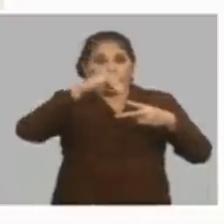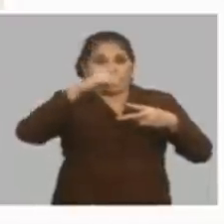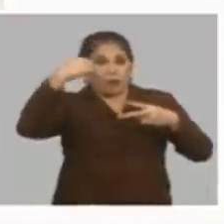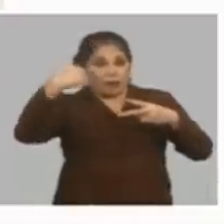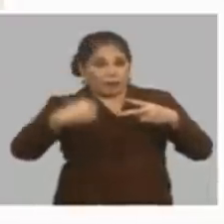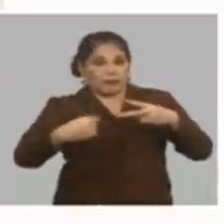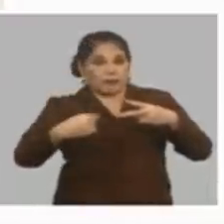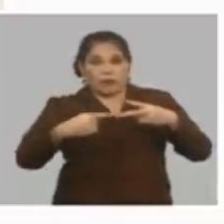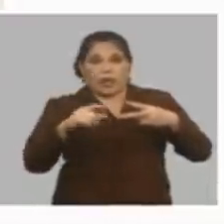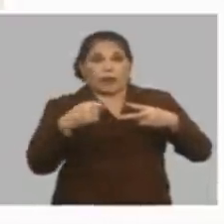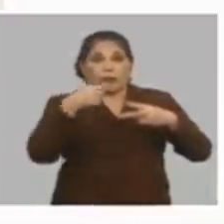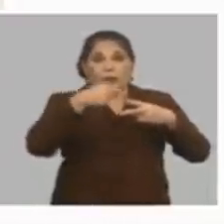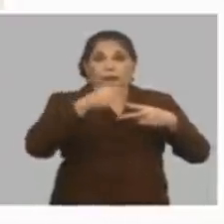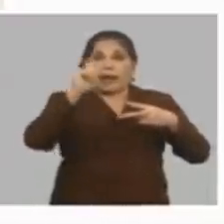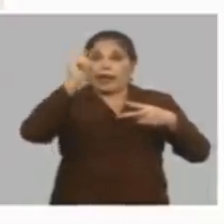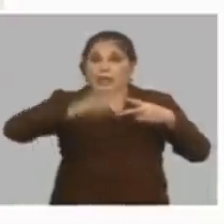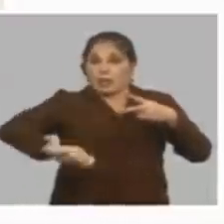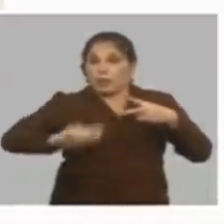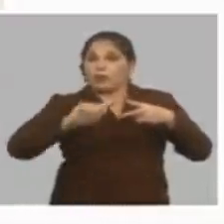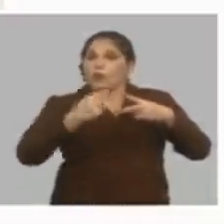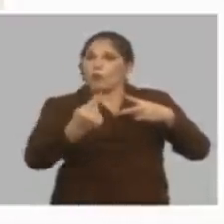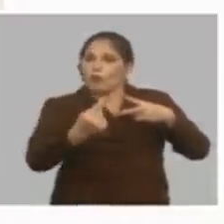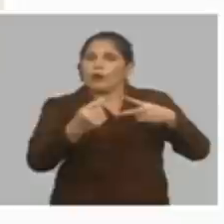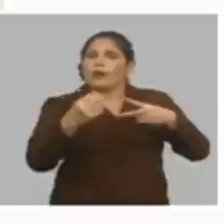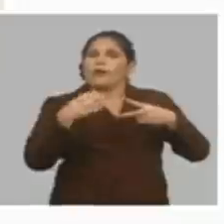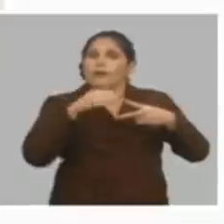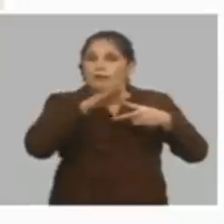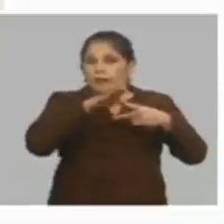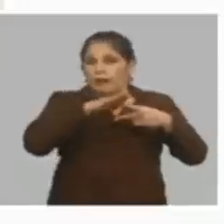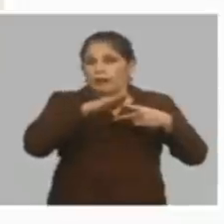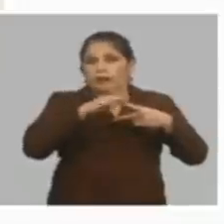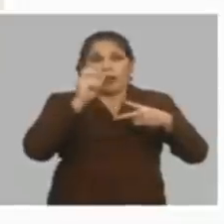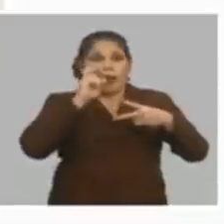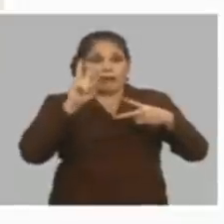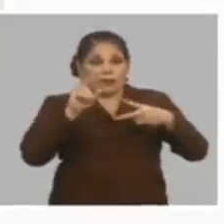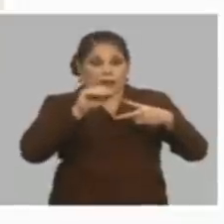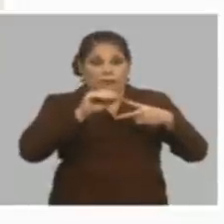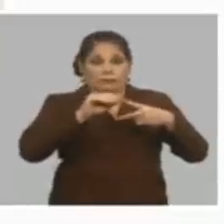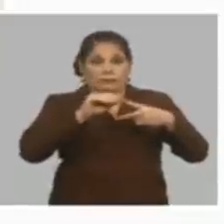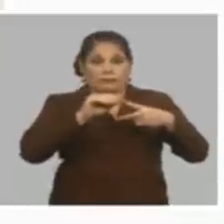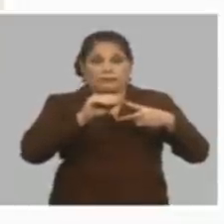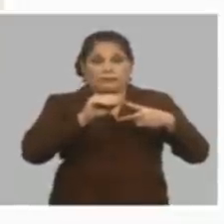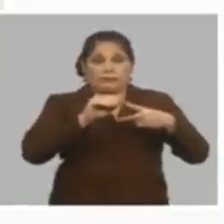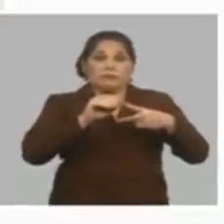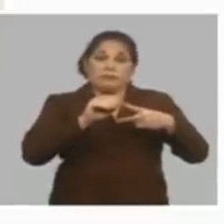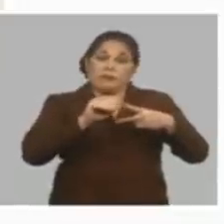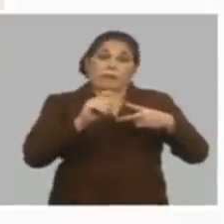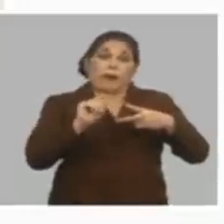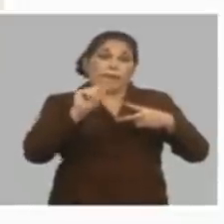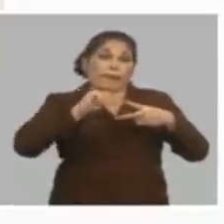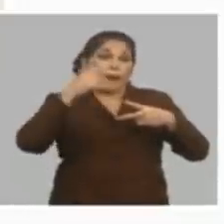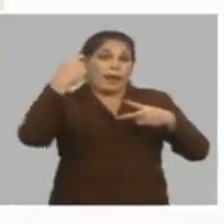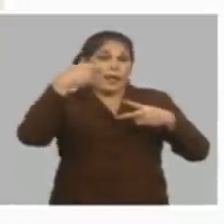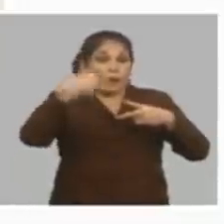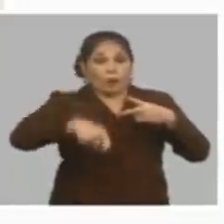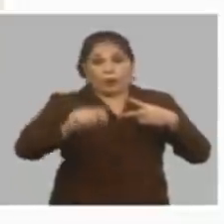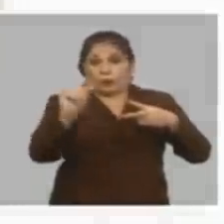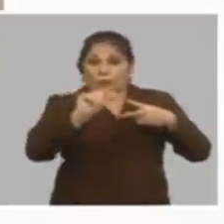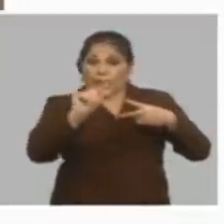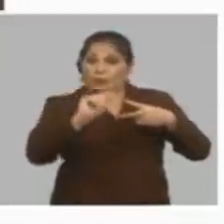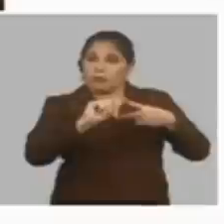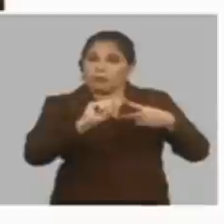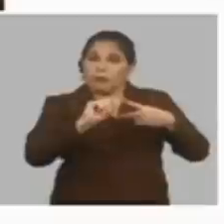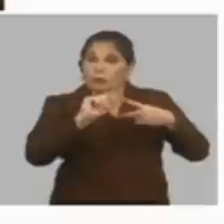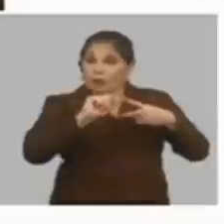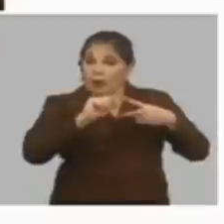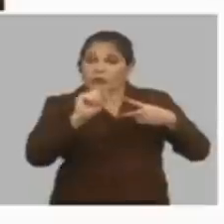personas por él no pagan impuestos porque respalda el costo de la vida por tanto va a pagar menos impuestos porque el mínimo exento